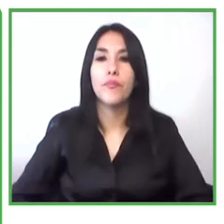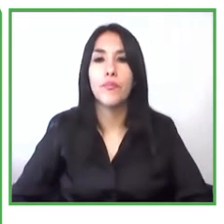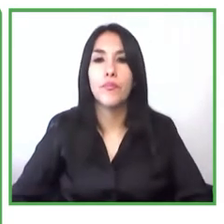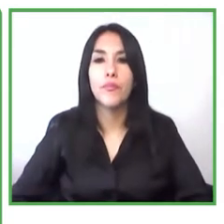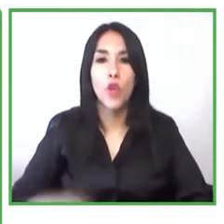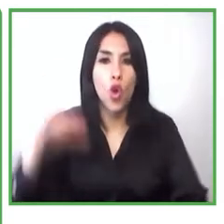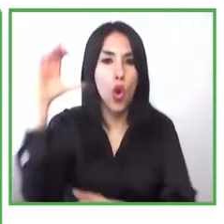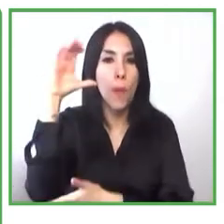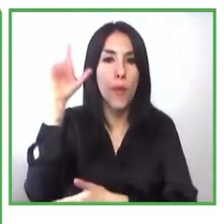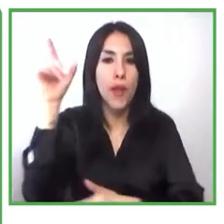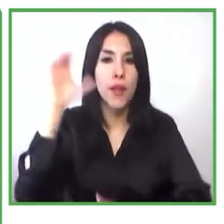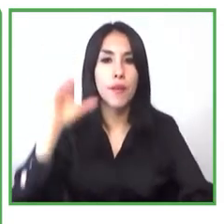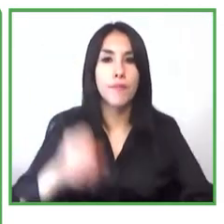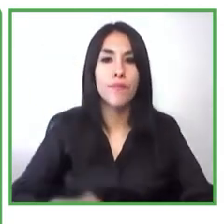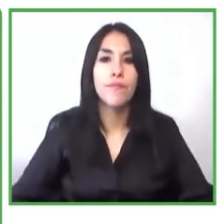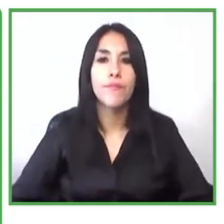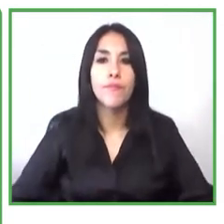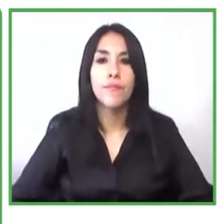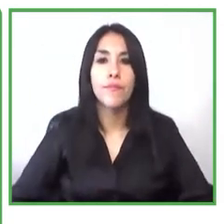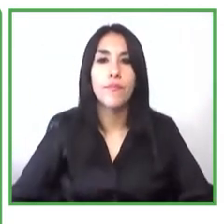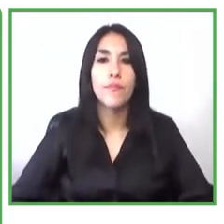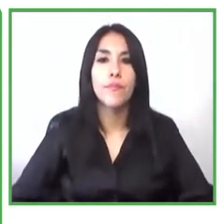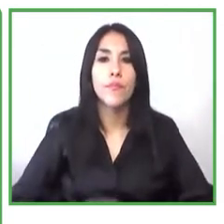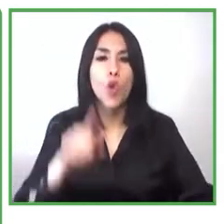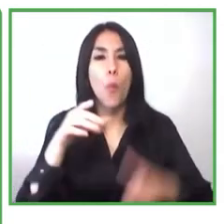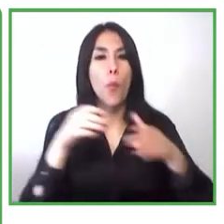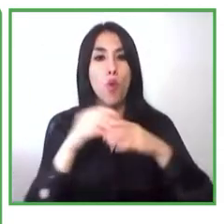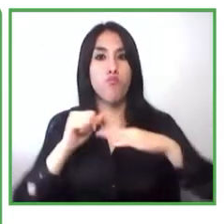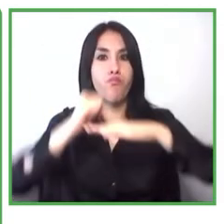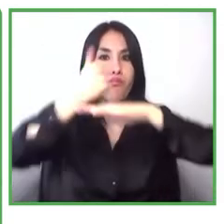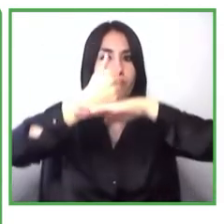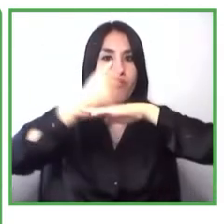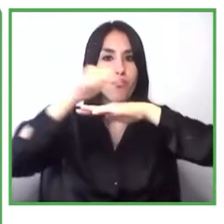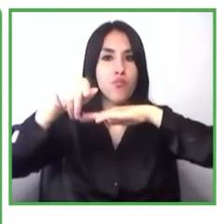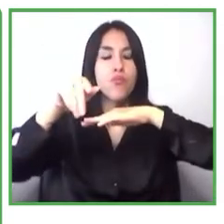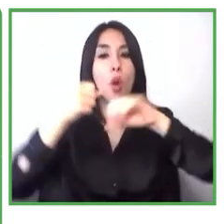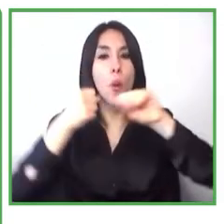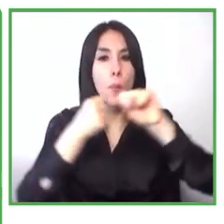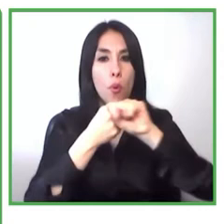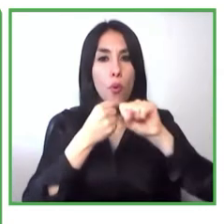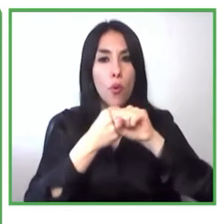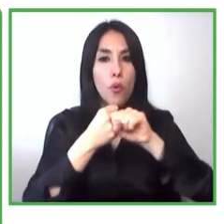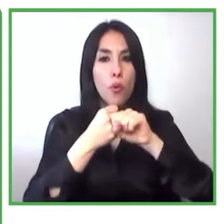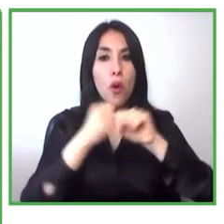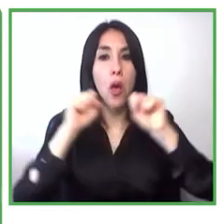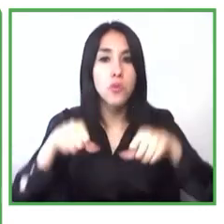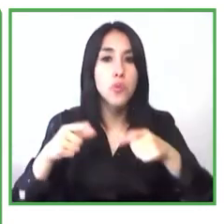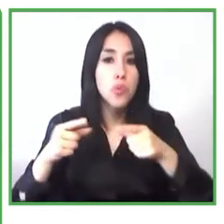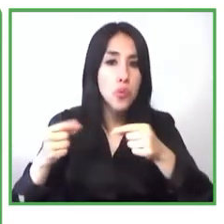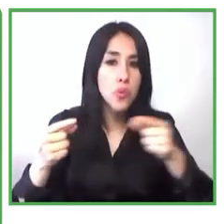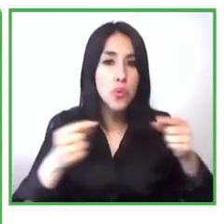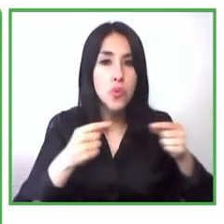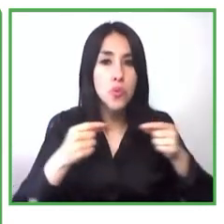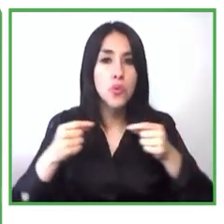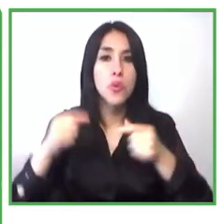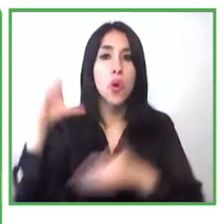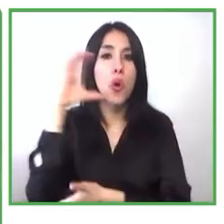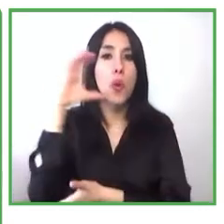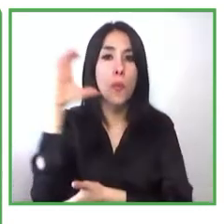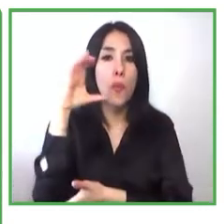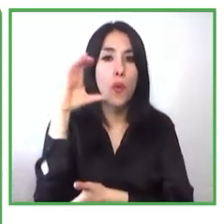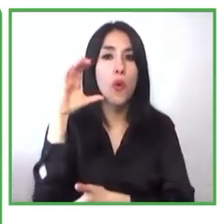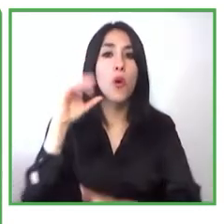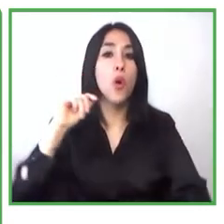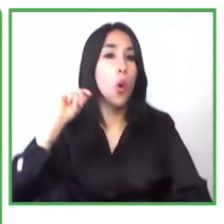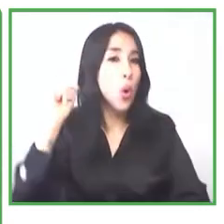nacional y hoy lo estamos haciendo en el caso de la ciudad de Bogotá y finalmente todo este proceso todos estos aprendizajes que